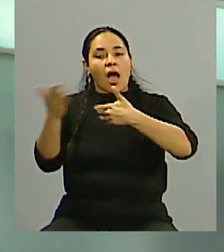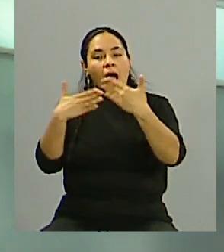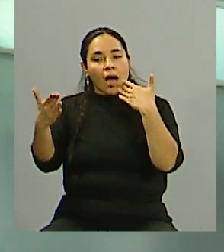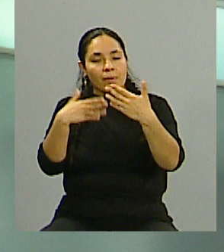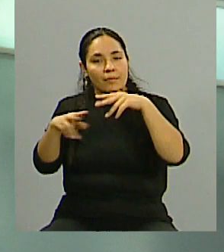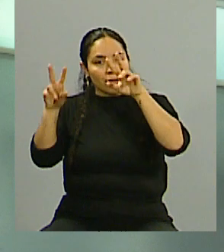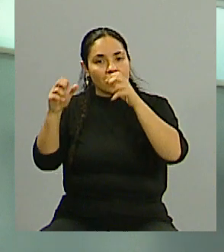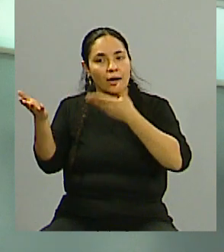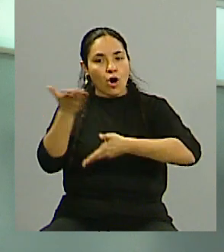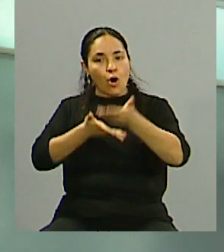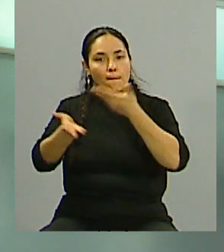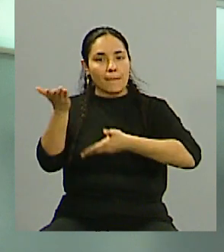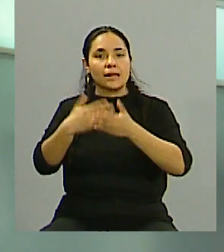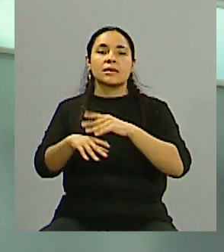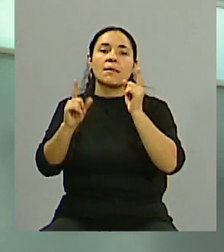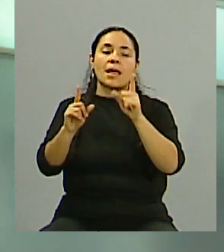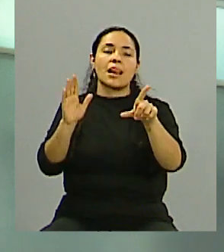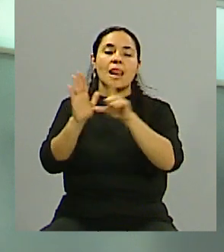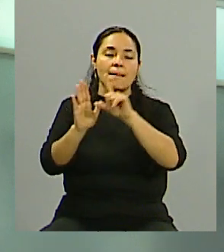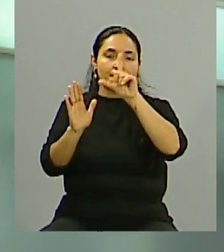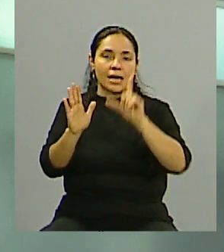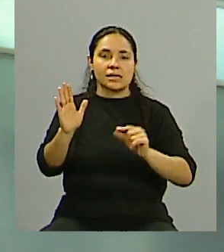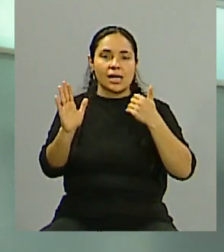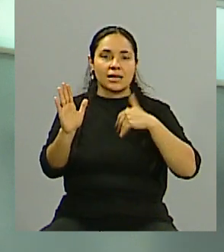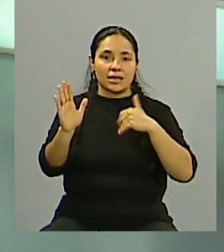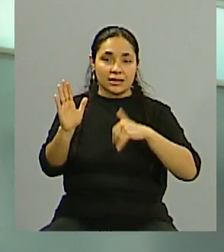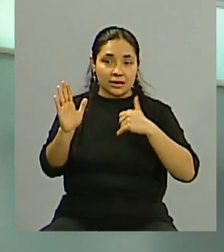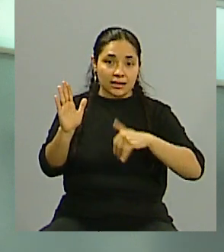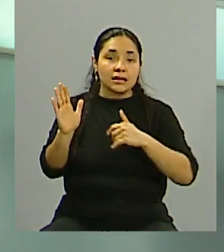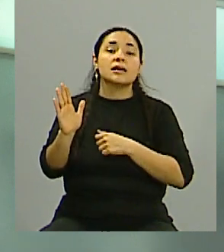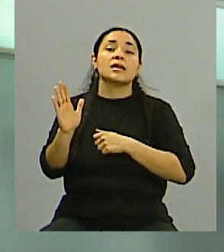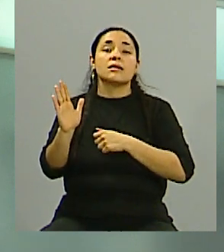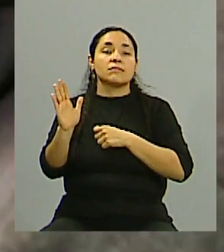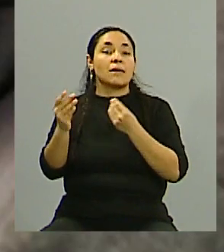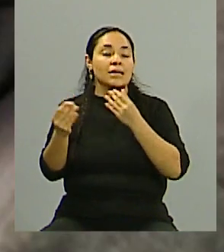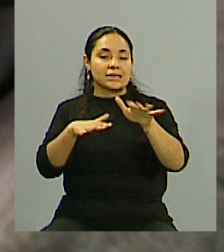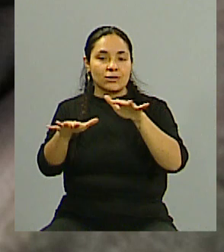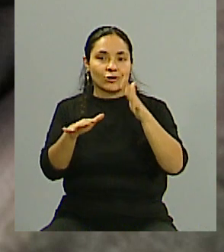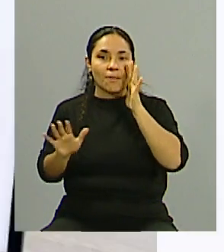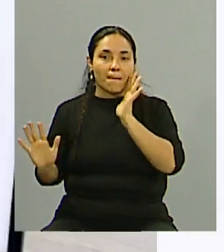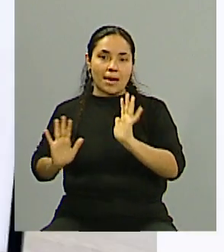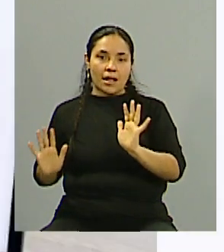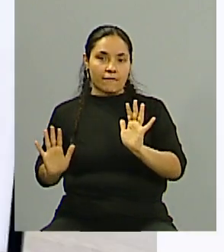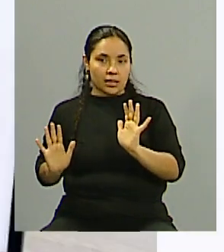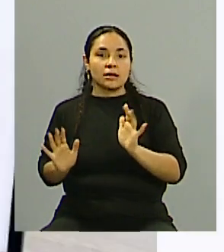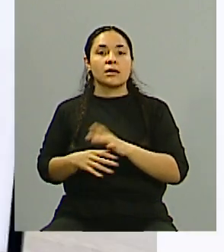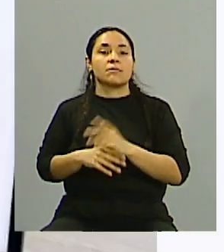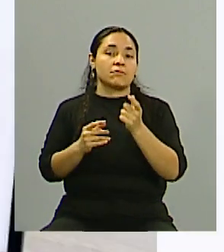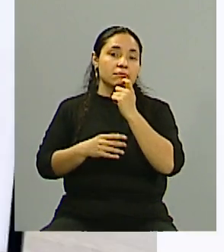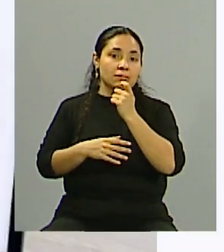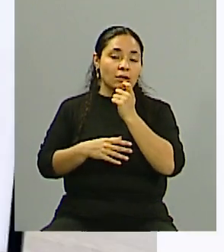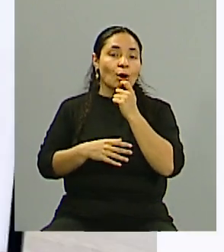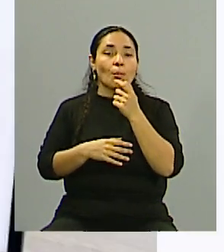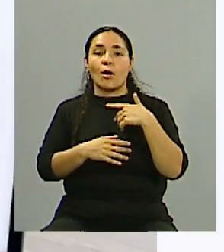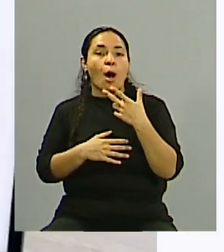avanzar, digo, en la legislación argentina para que este tipo de situaciones... Primero, evitarlas y que de pronto esa necesidad